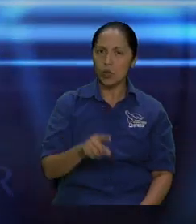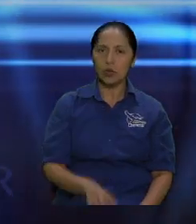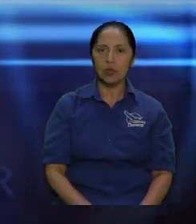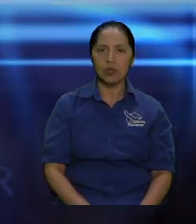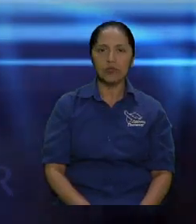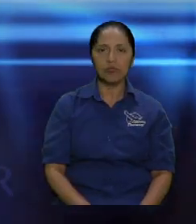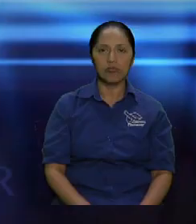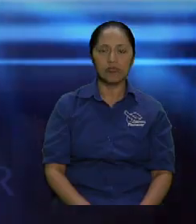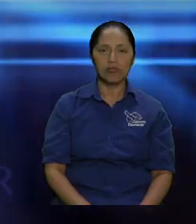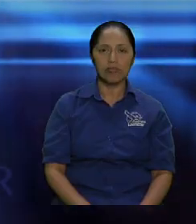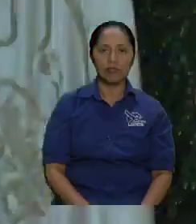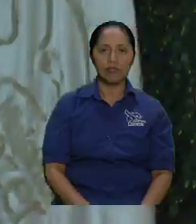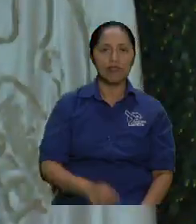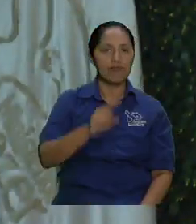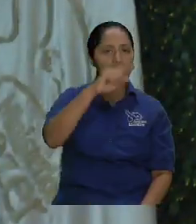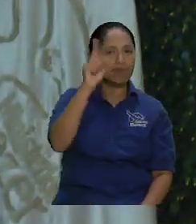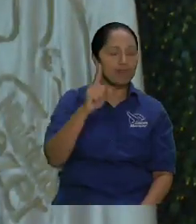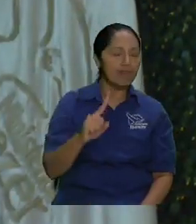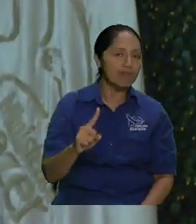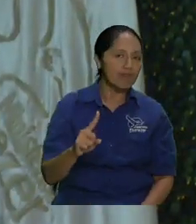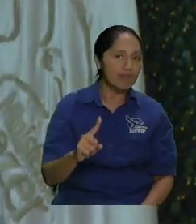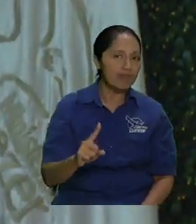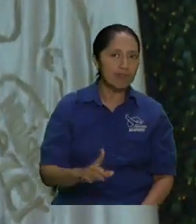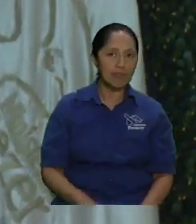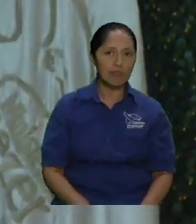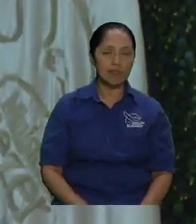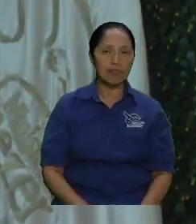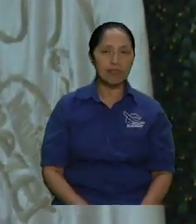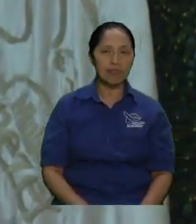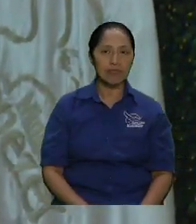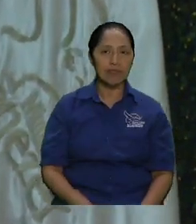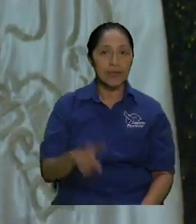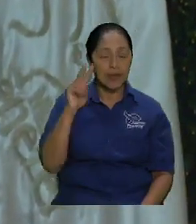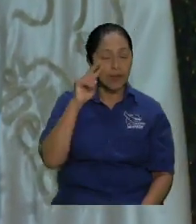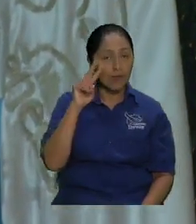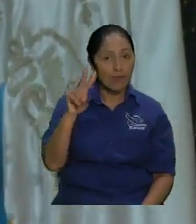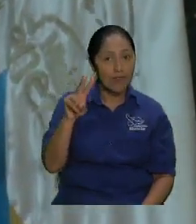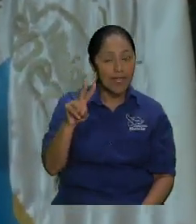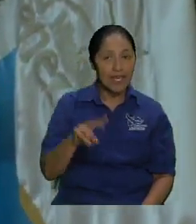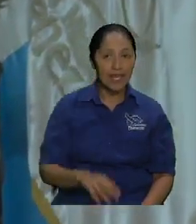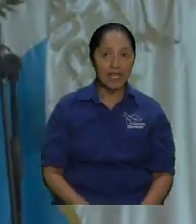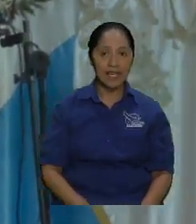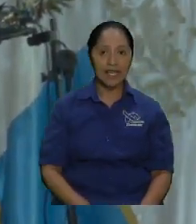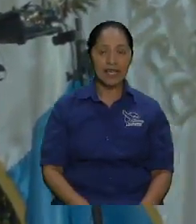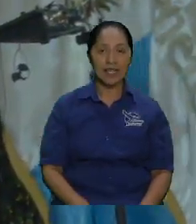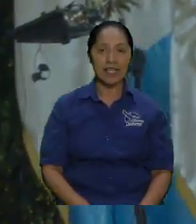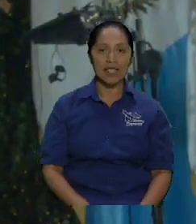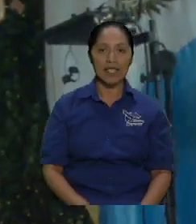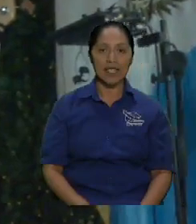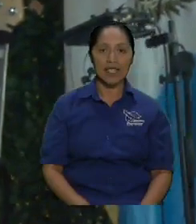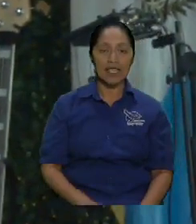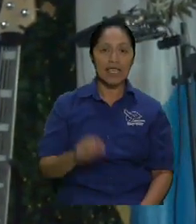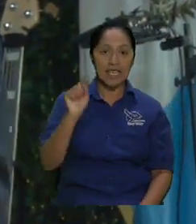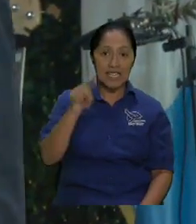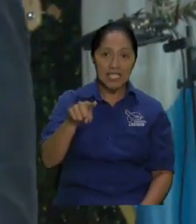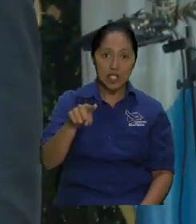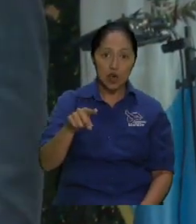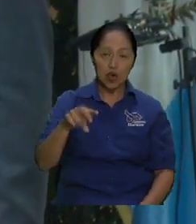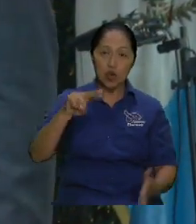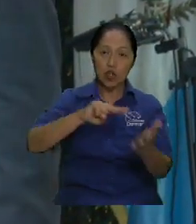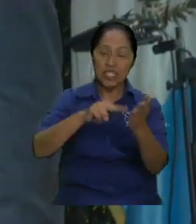dígame quienes son mire hermano tiene mucho que ver la madurez